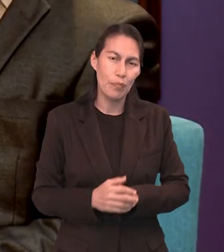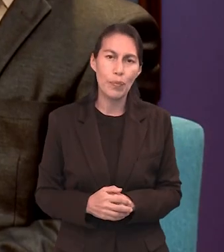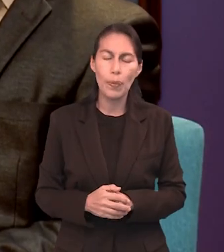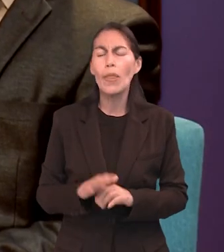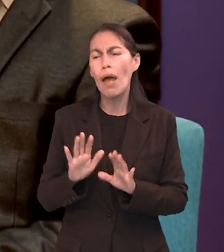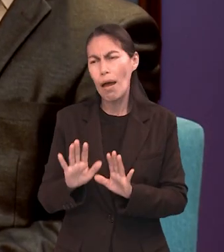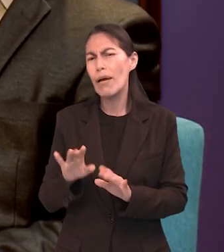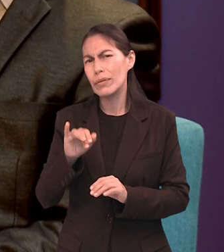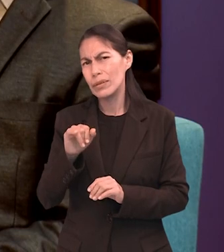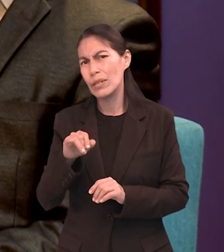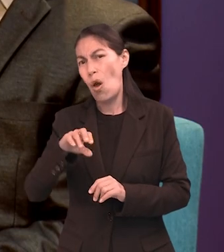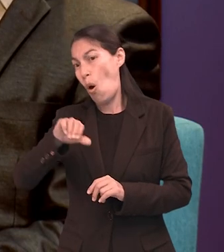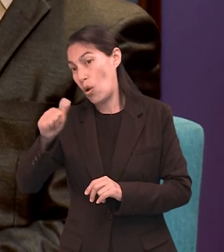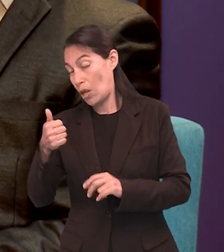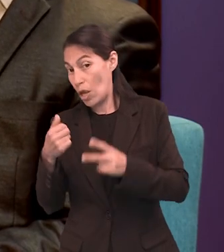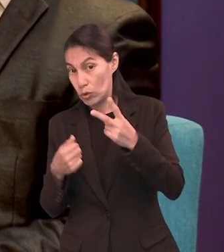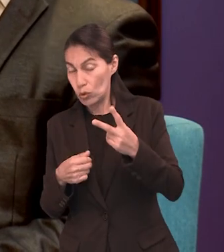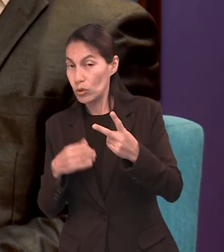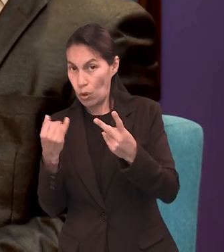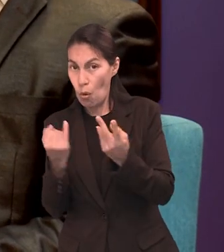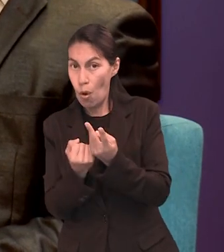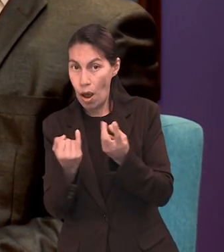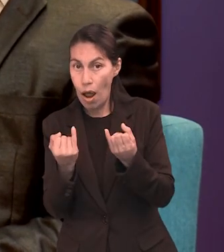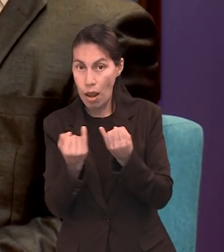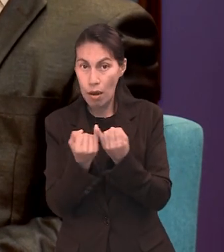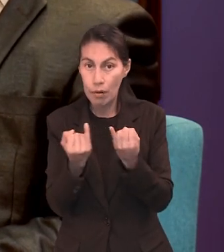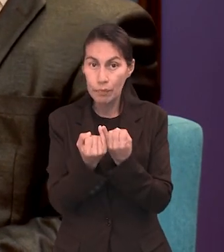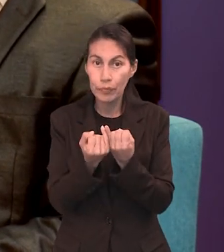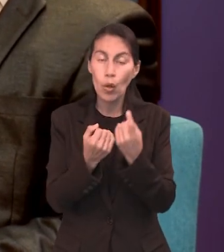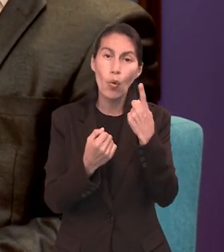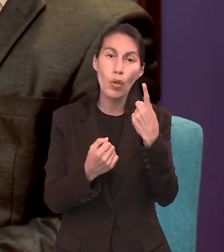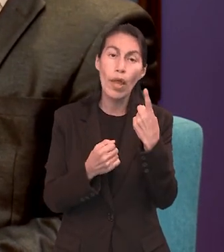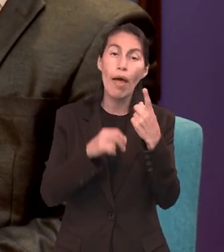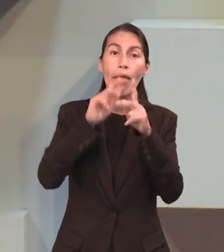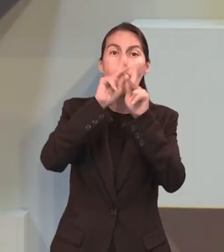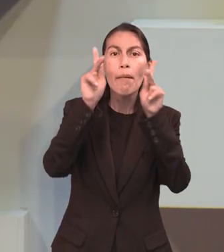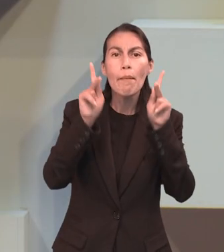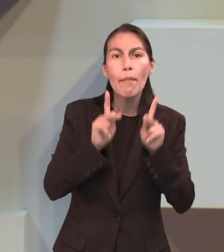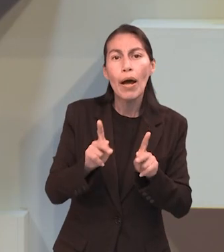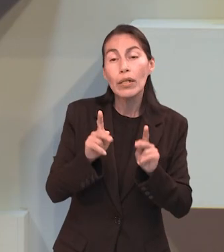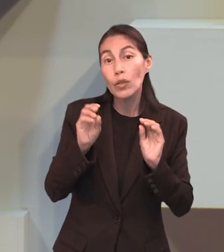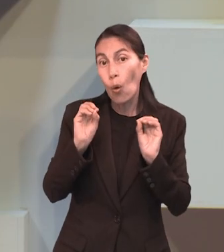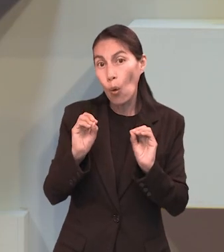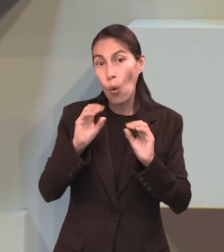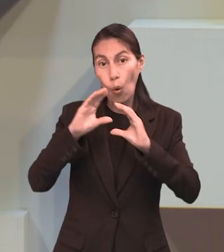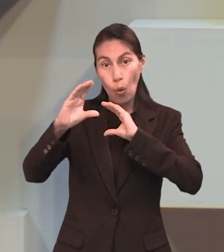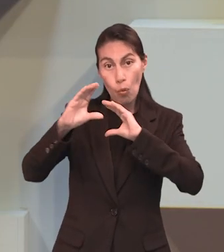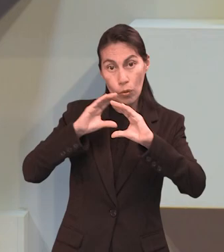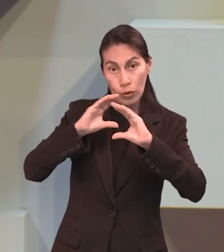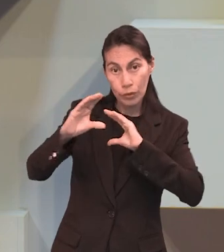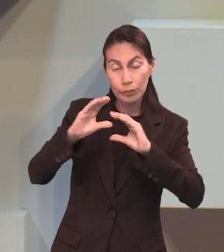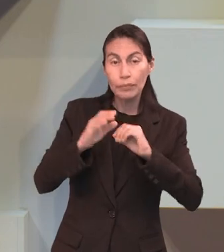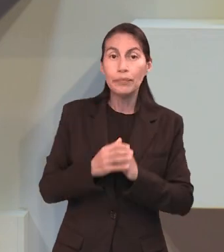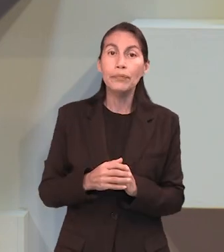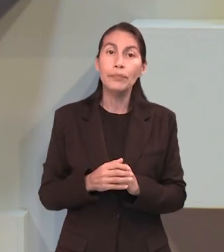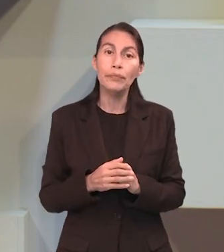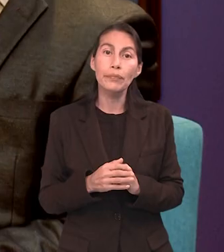ofrenda, hay otras. Por ejemplo, la ofrenda de paz o de comunión, que